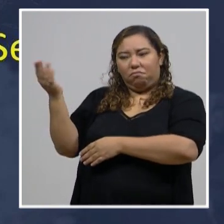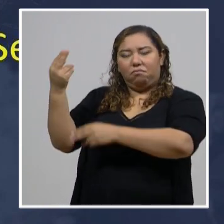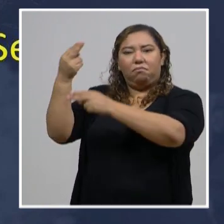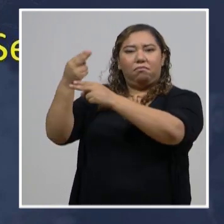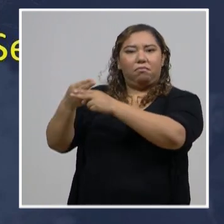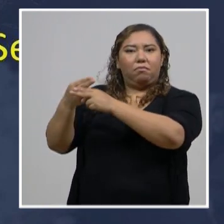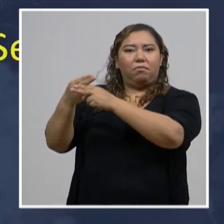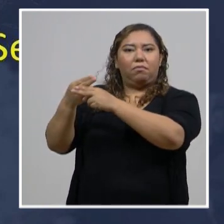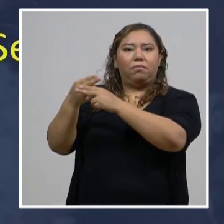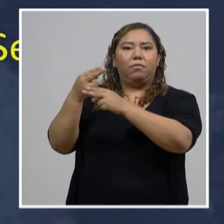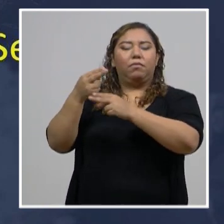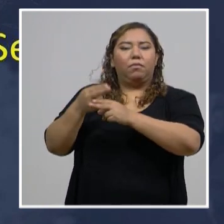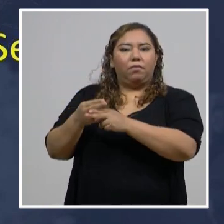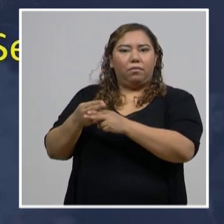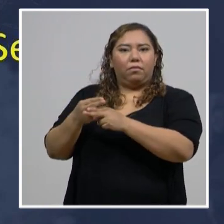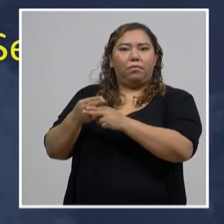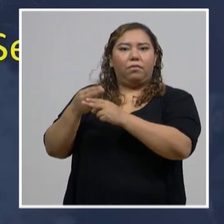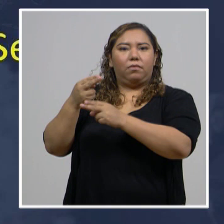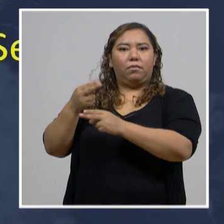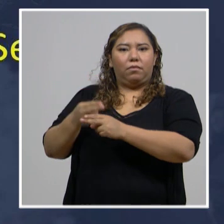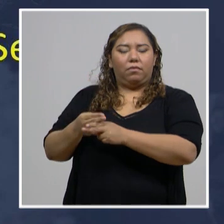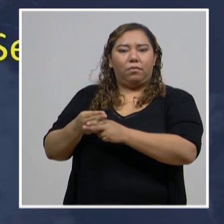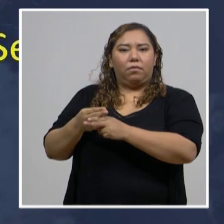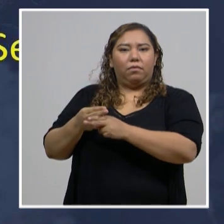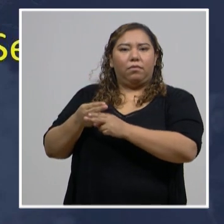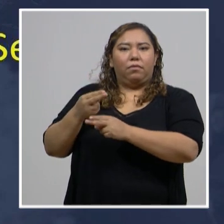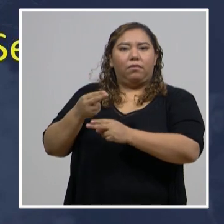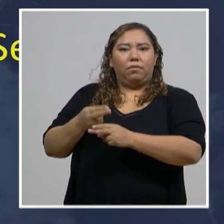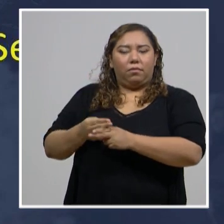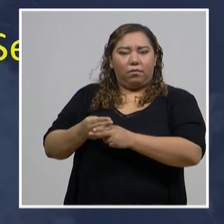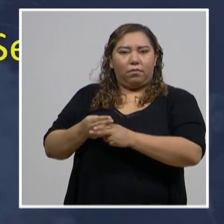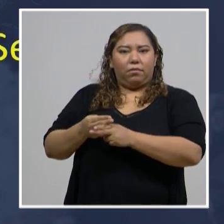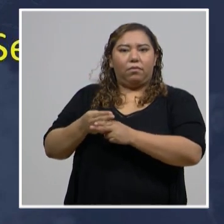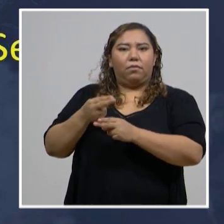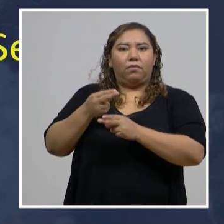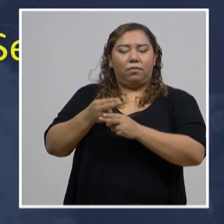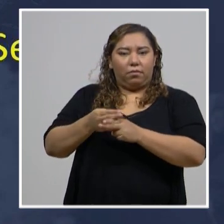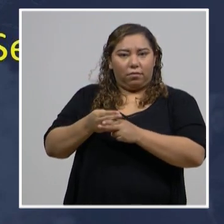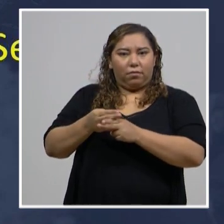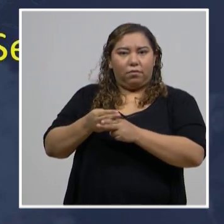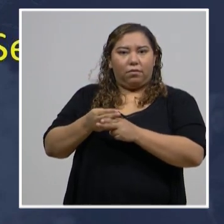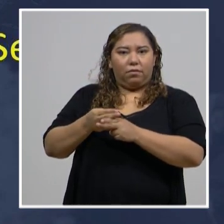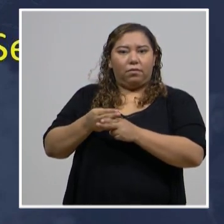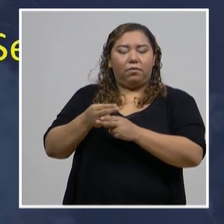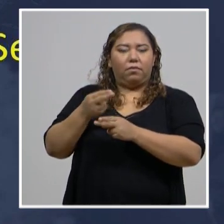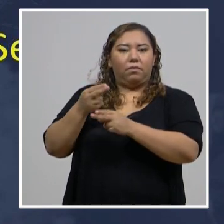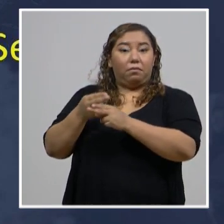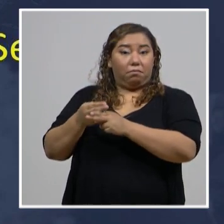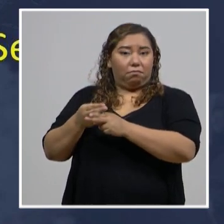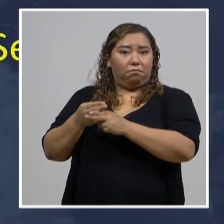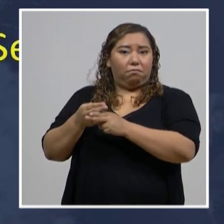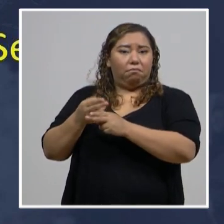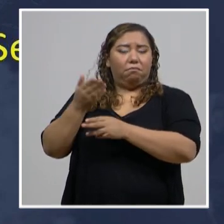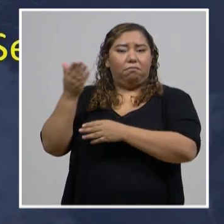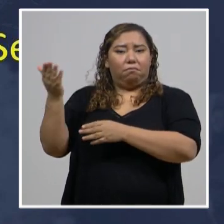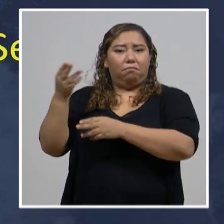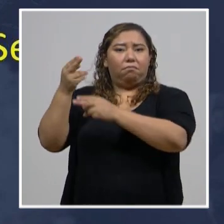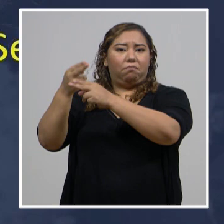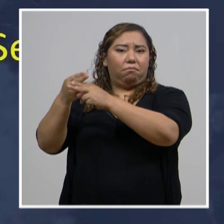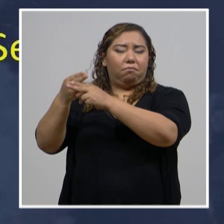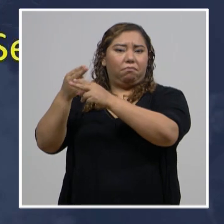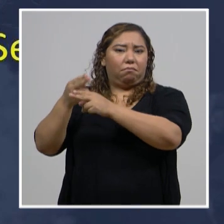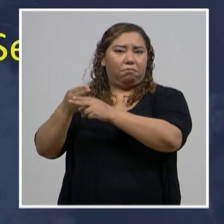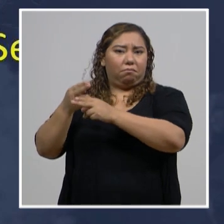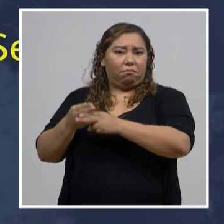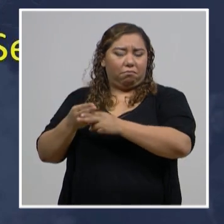Tablón, Sagastume, Mololoa, Nueva Australia, Nueva España, Altos de la Quesada, Policarpo, Rosario